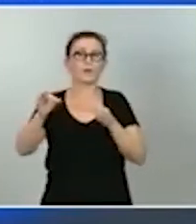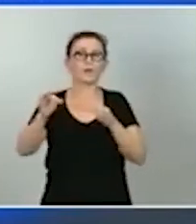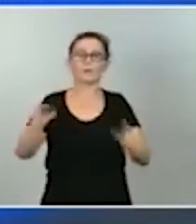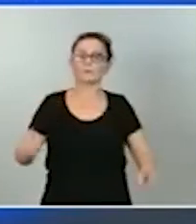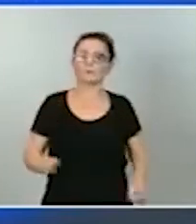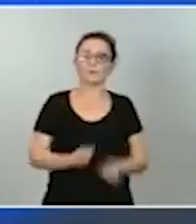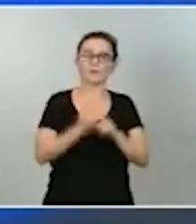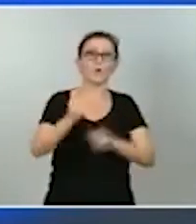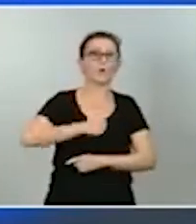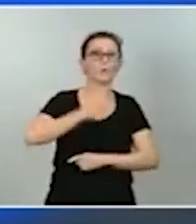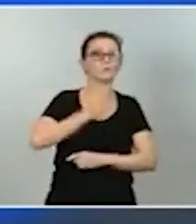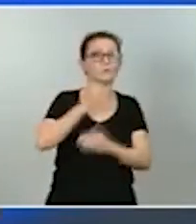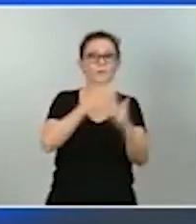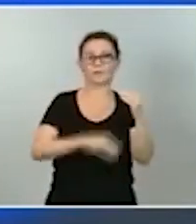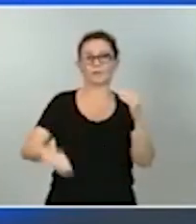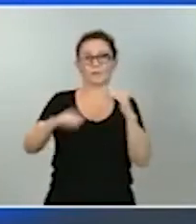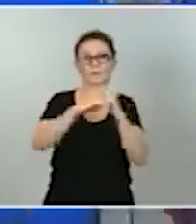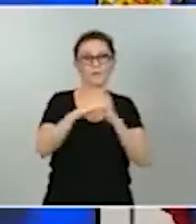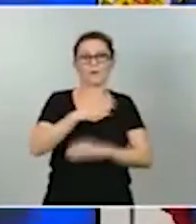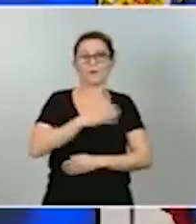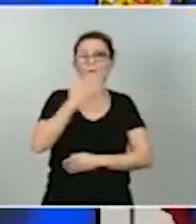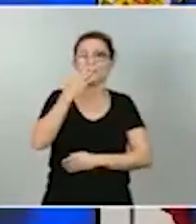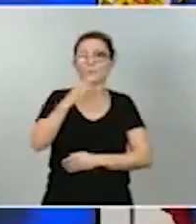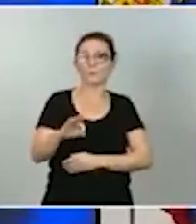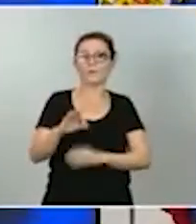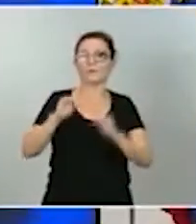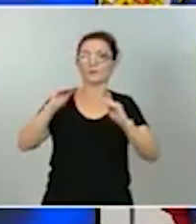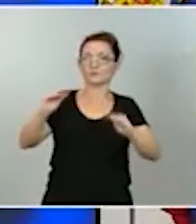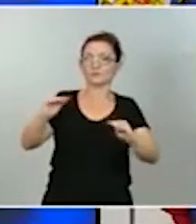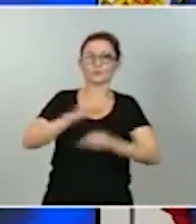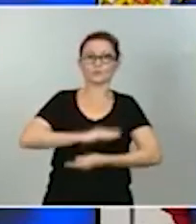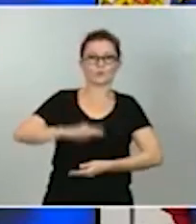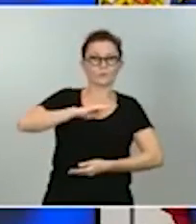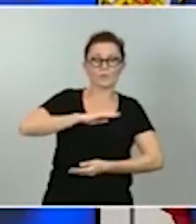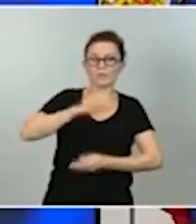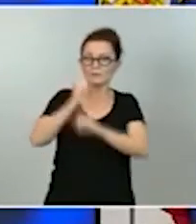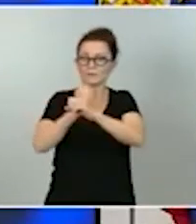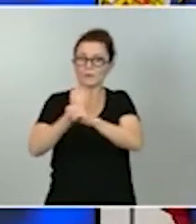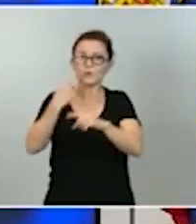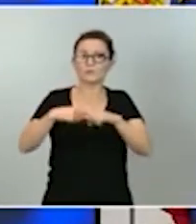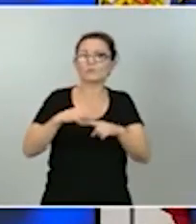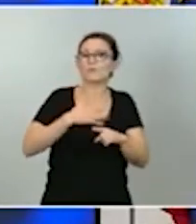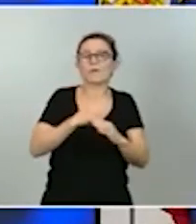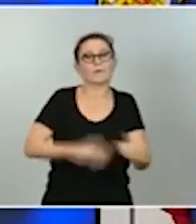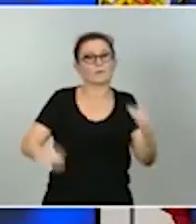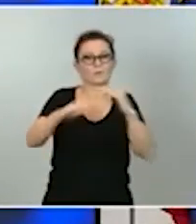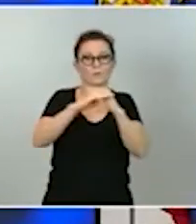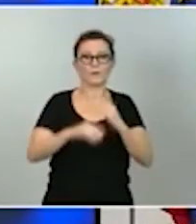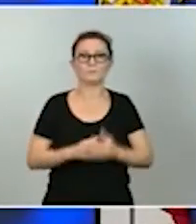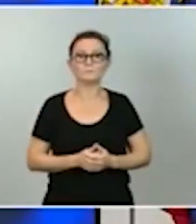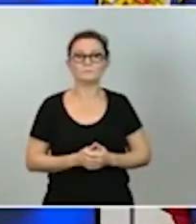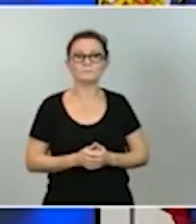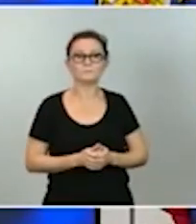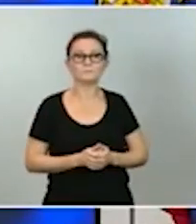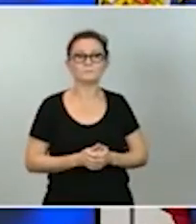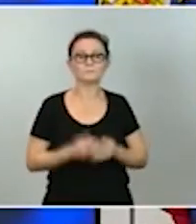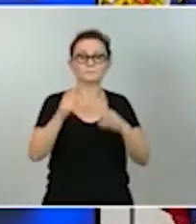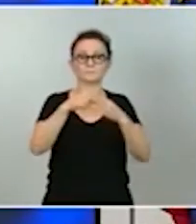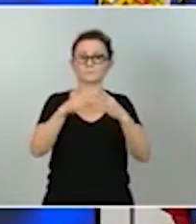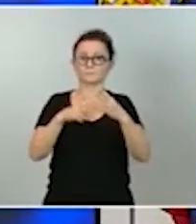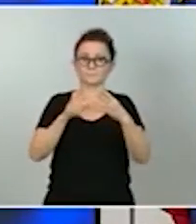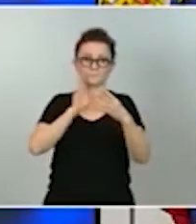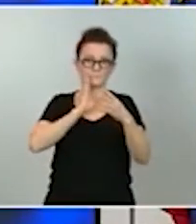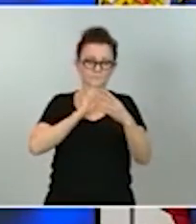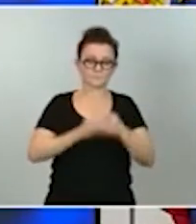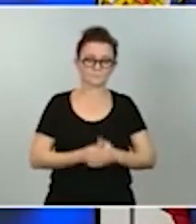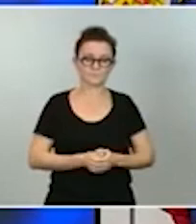oportunidades para poder desarrollar todas sus potencialidades. Pasemos a estos cuatro elementos. El primero, el de